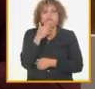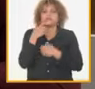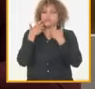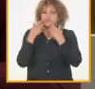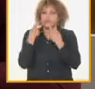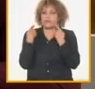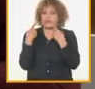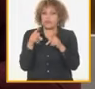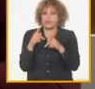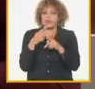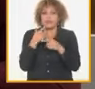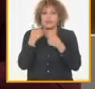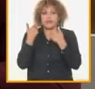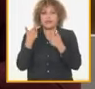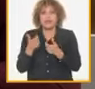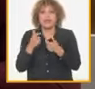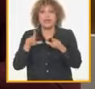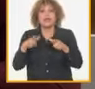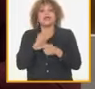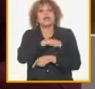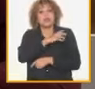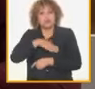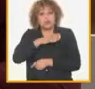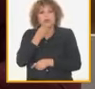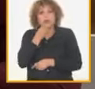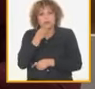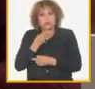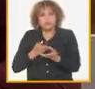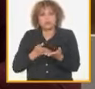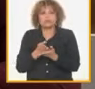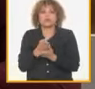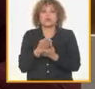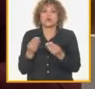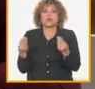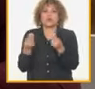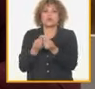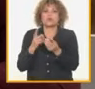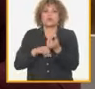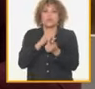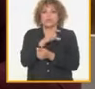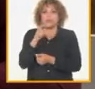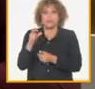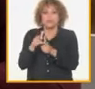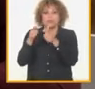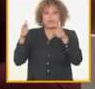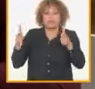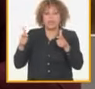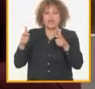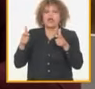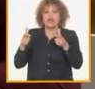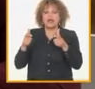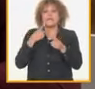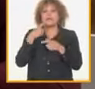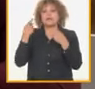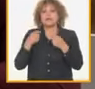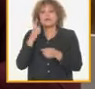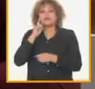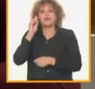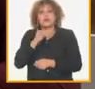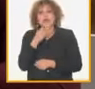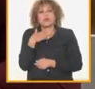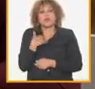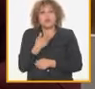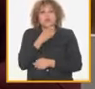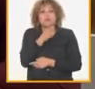en nuestro pueblo con los que podemos crecer a las filas del partido lo que tenemos que llegarle lo que tenemos que evaluarlo